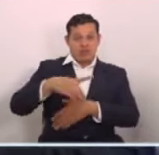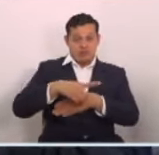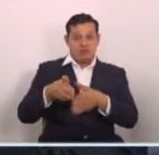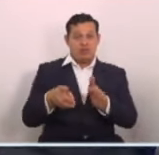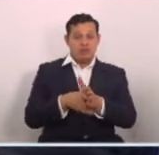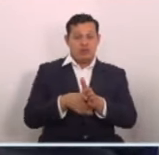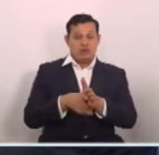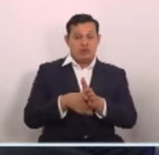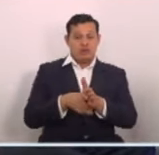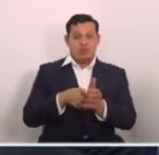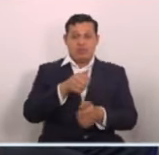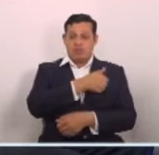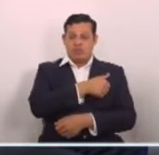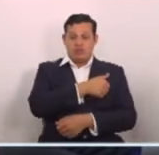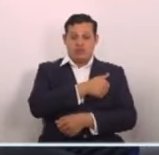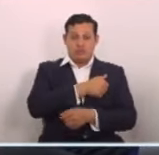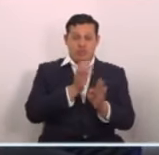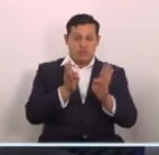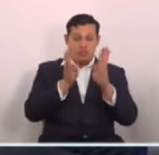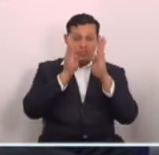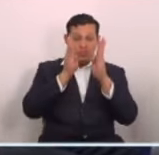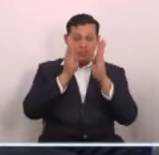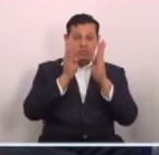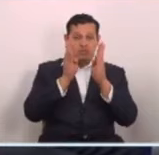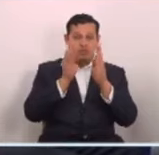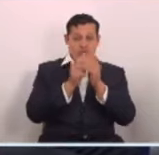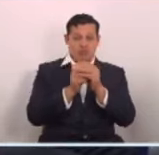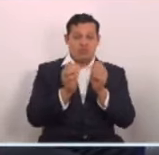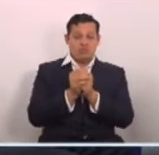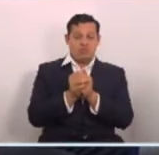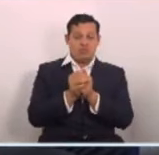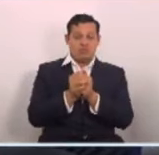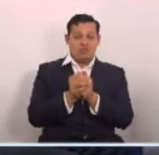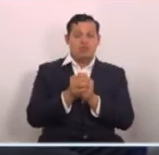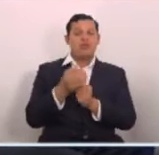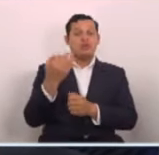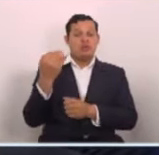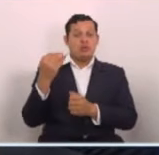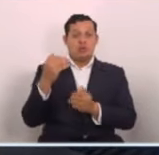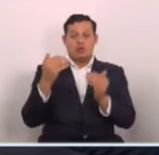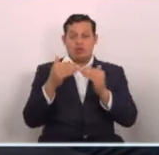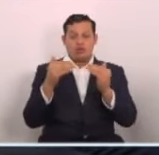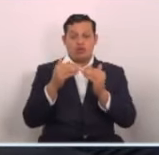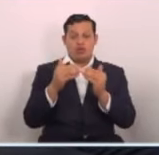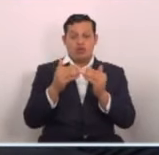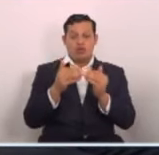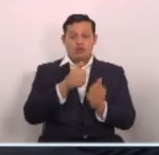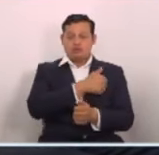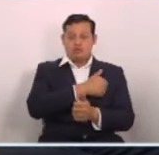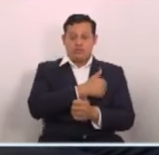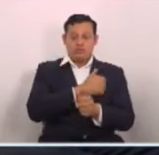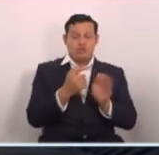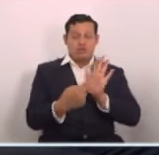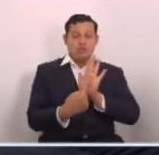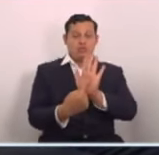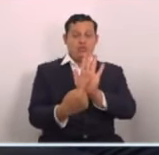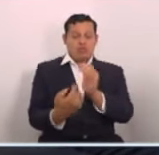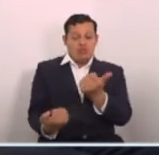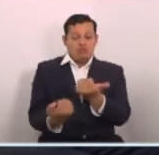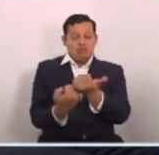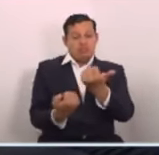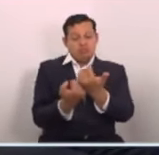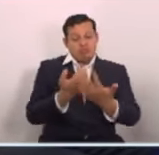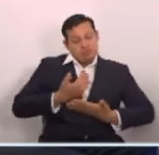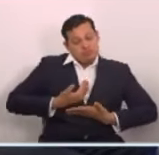debemos de estar a la altura de las circunstancias y debemos demostrar solidaridad y apoyo